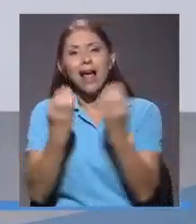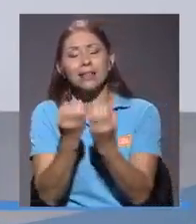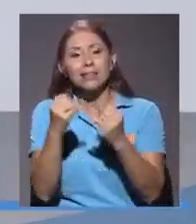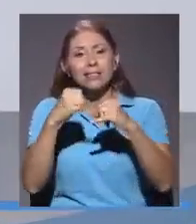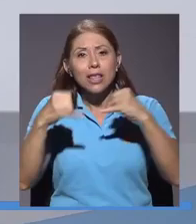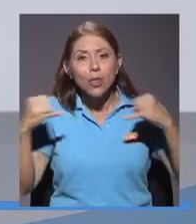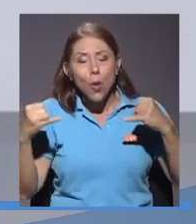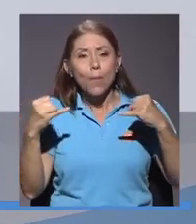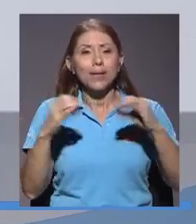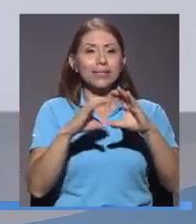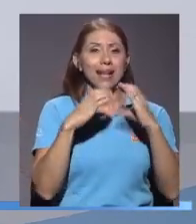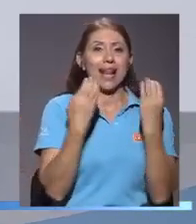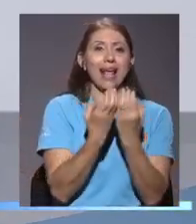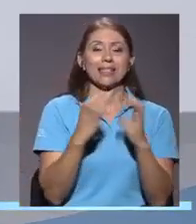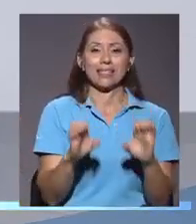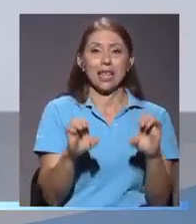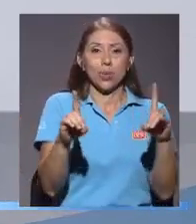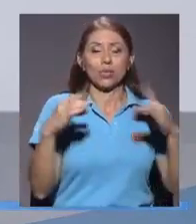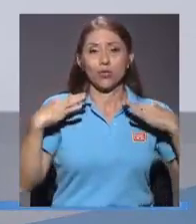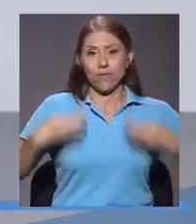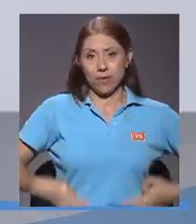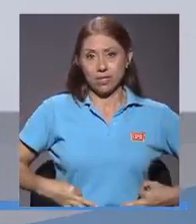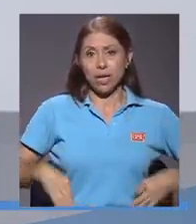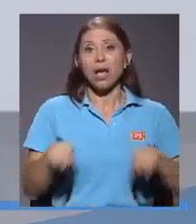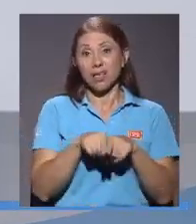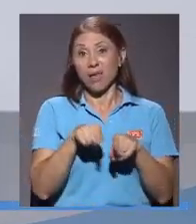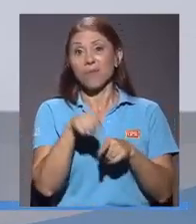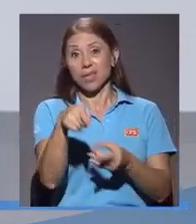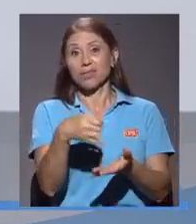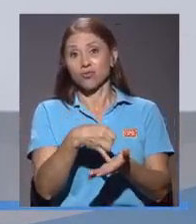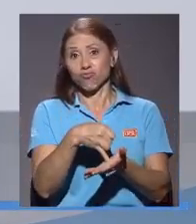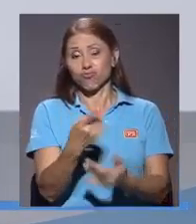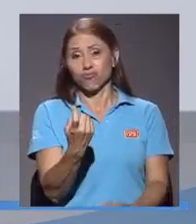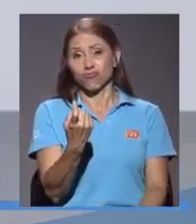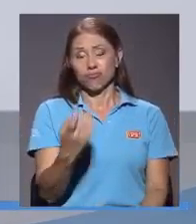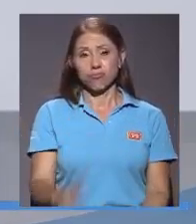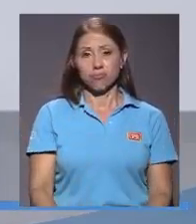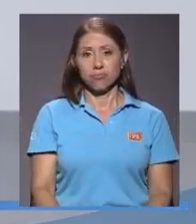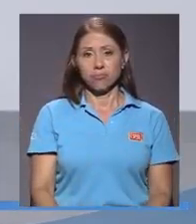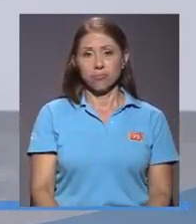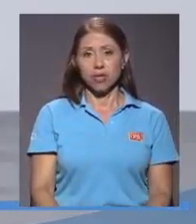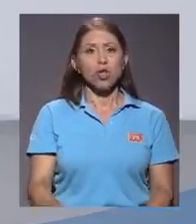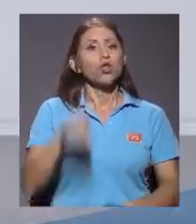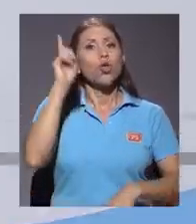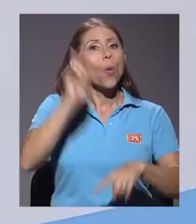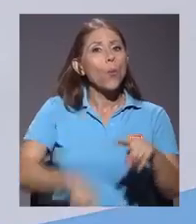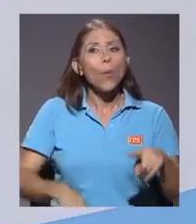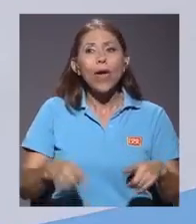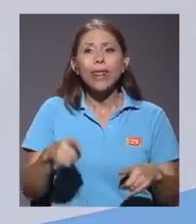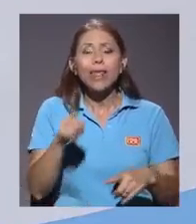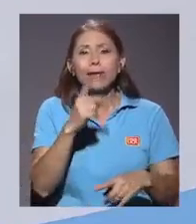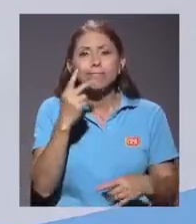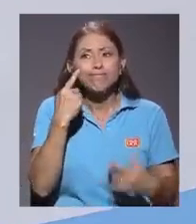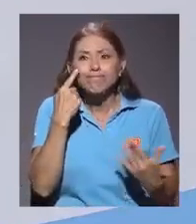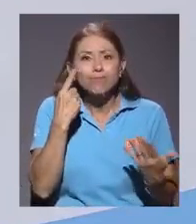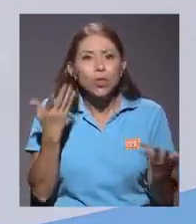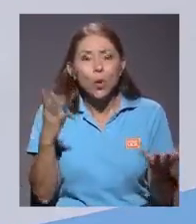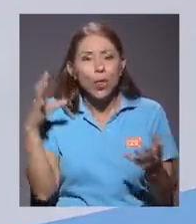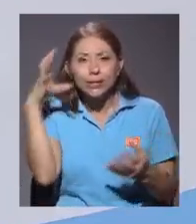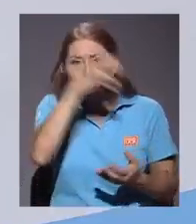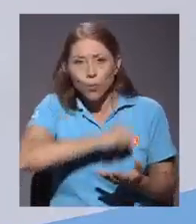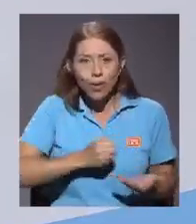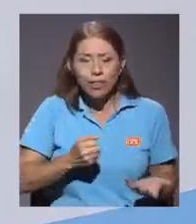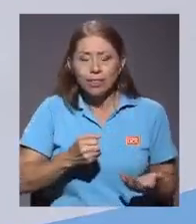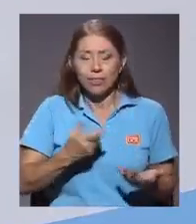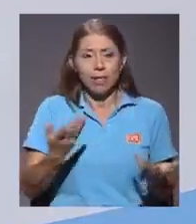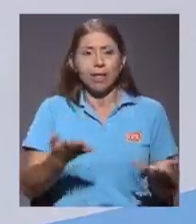educación física, por ejemplo, que es algo en lo que también hay un déficit importante, no puede ser ciega o insensible a la necesidad de inversión,